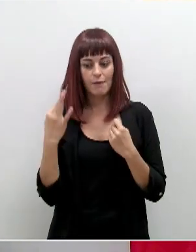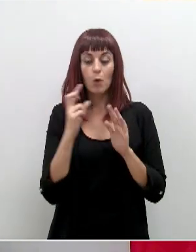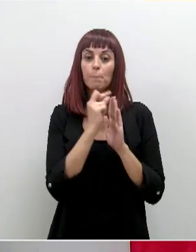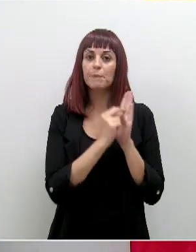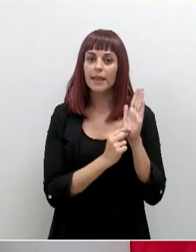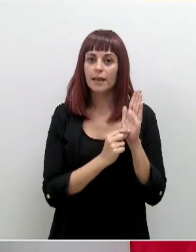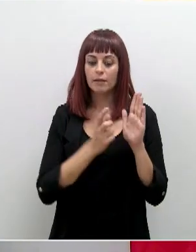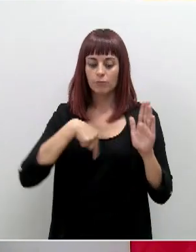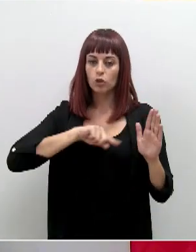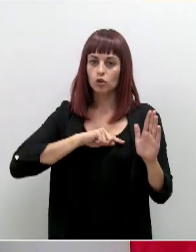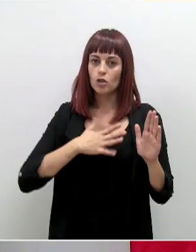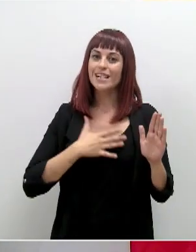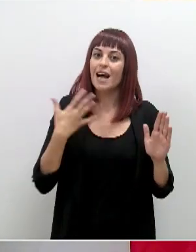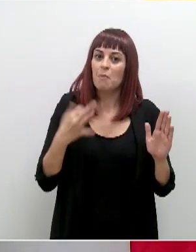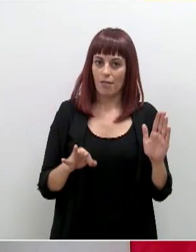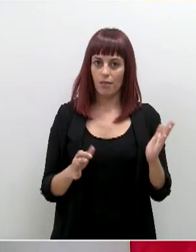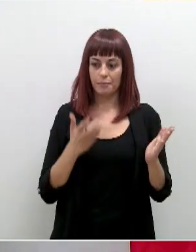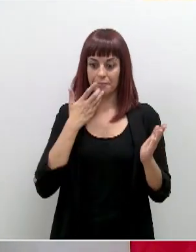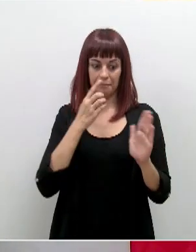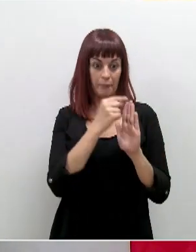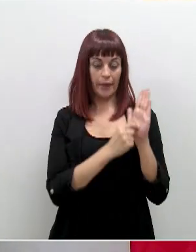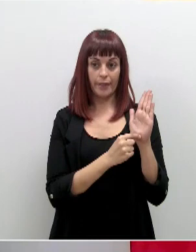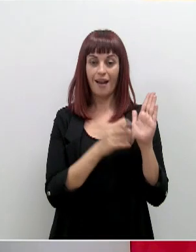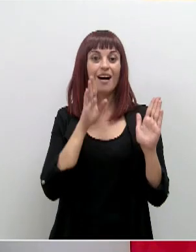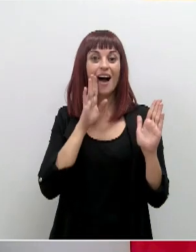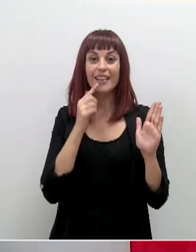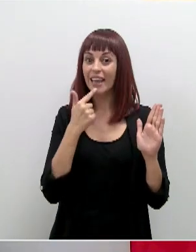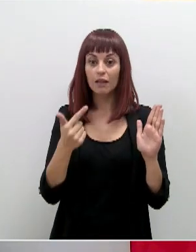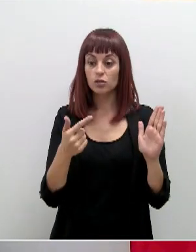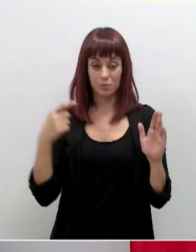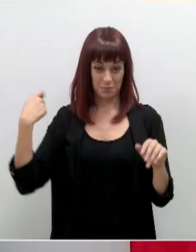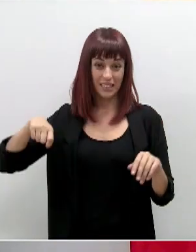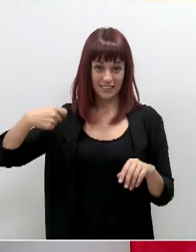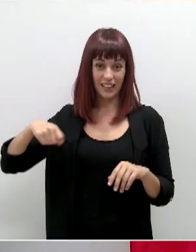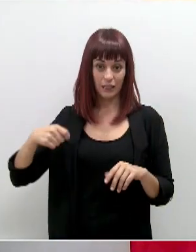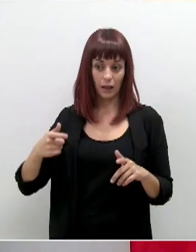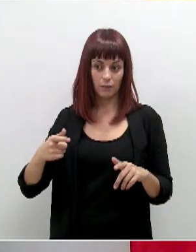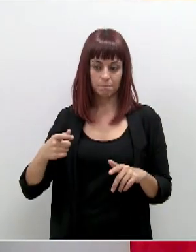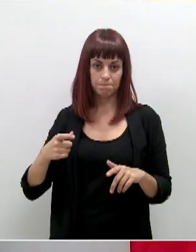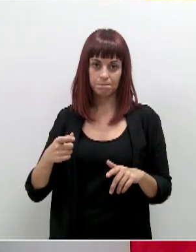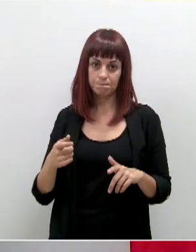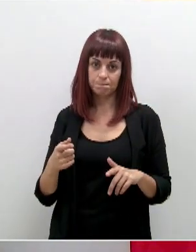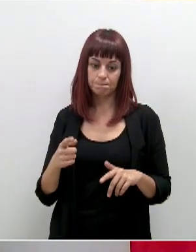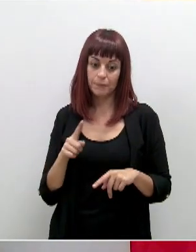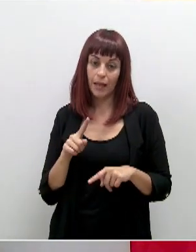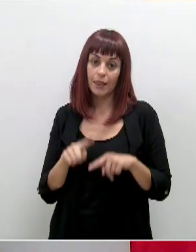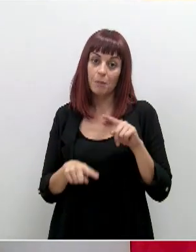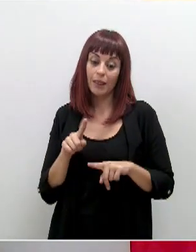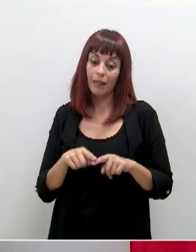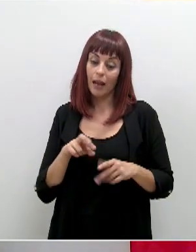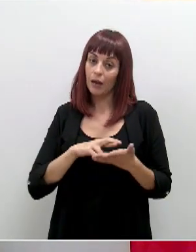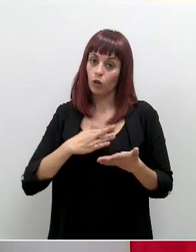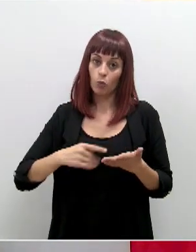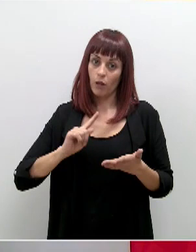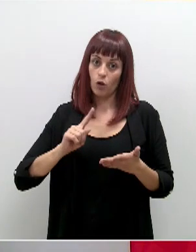medidas en las que somos capaces de tomar. No podemos tomar esas medidas que, como ha comentado antes el presidente, a lo mejor no dependen o no dependen jurídicamente de la región de